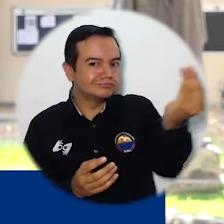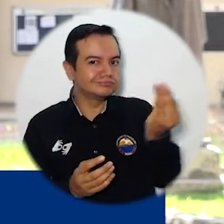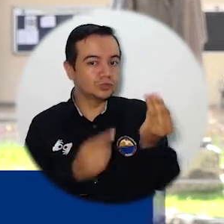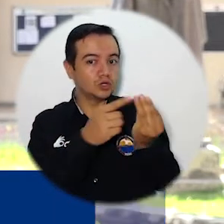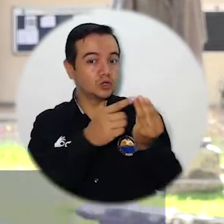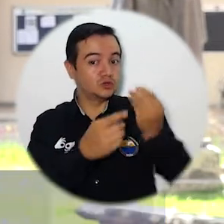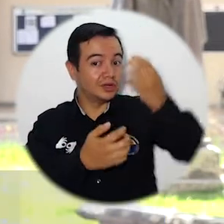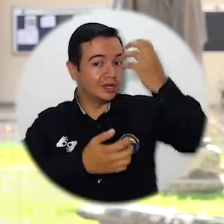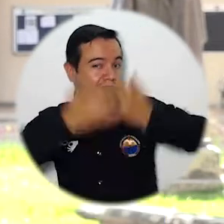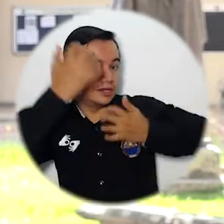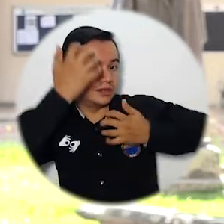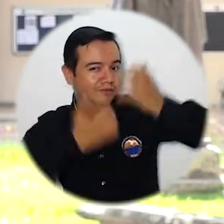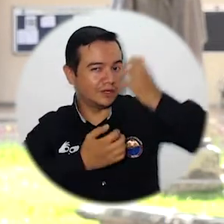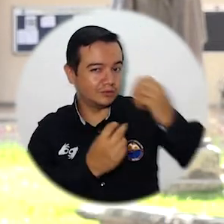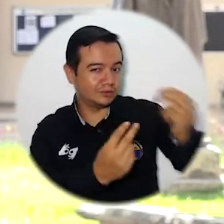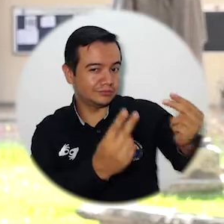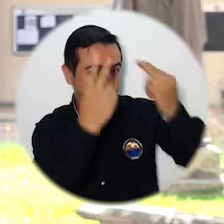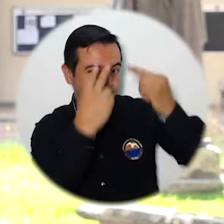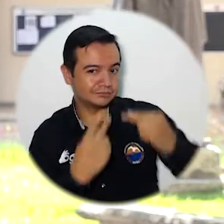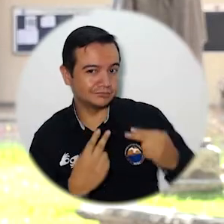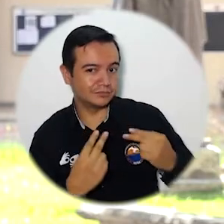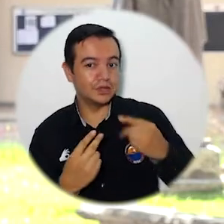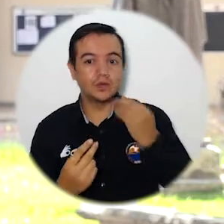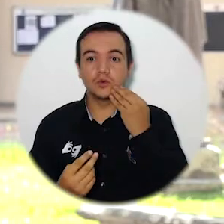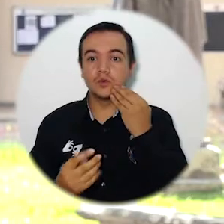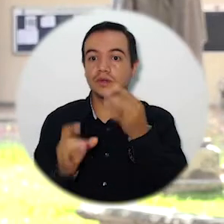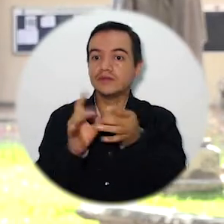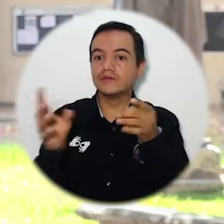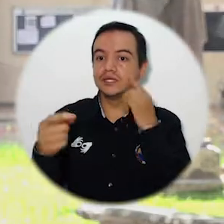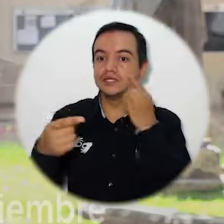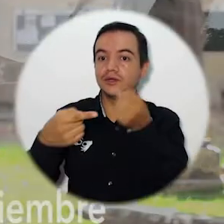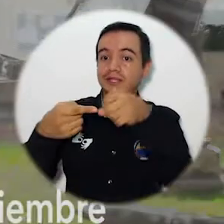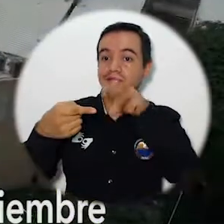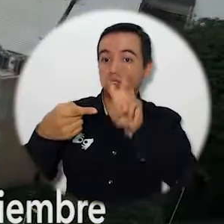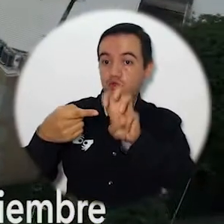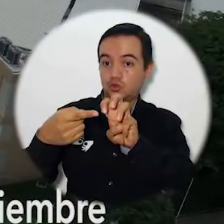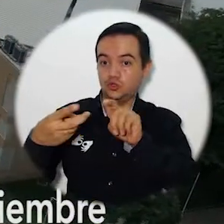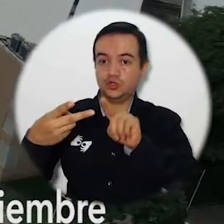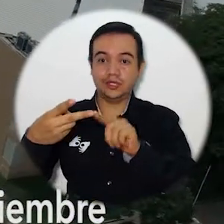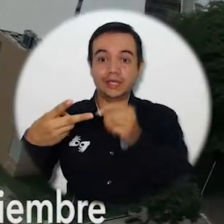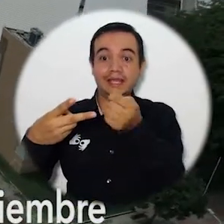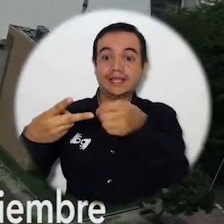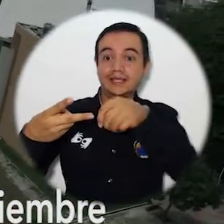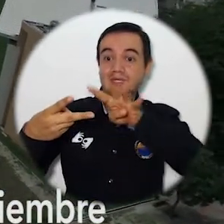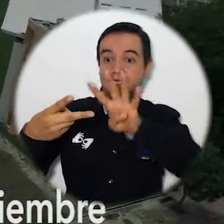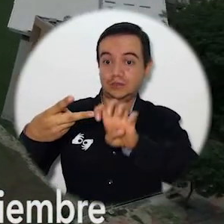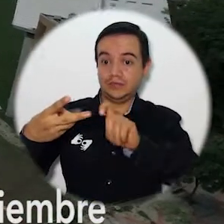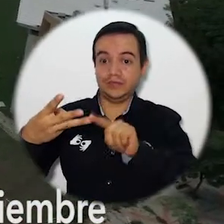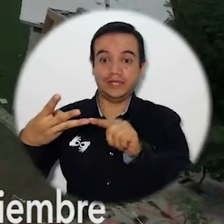evaluadores los días 18, 19 y 20 de noviembre del 2020.